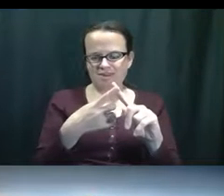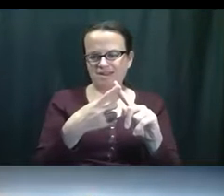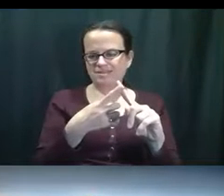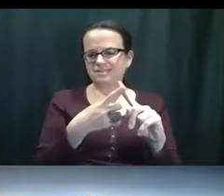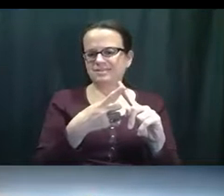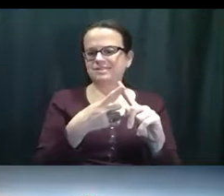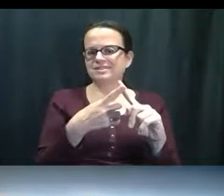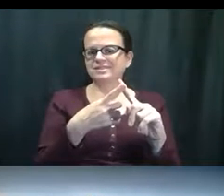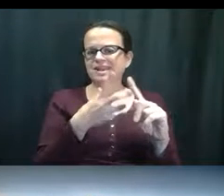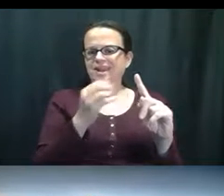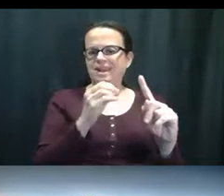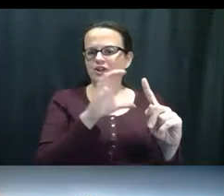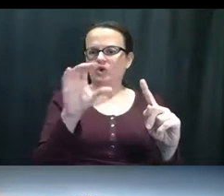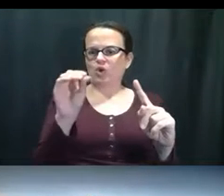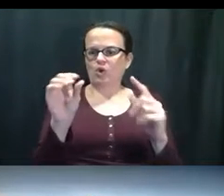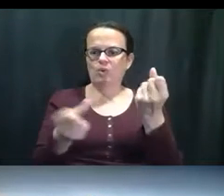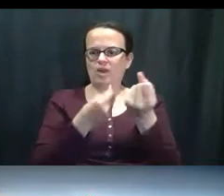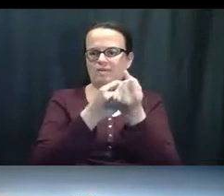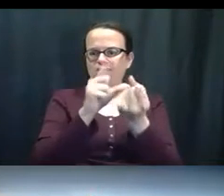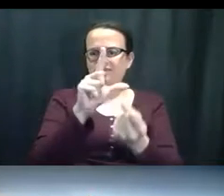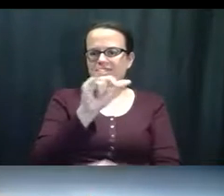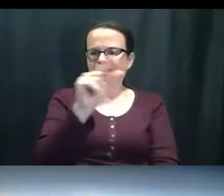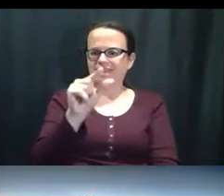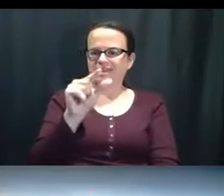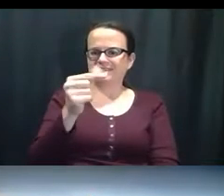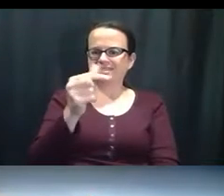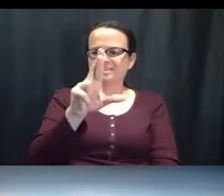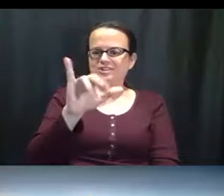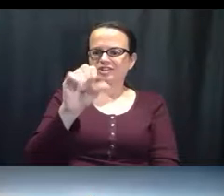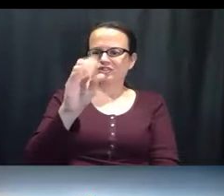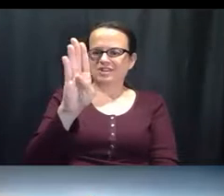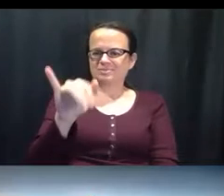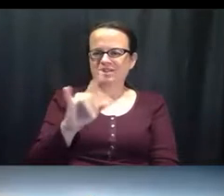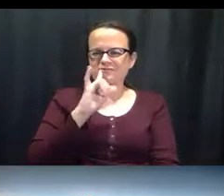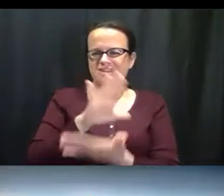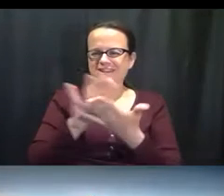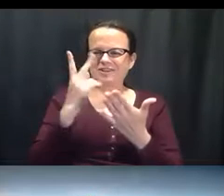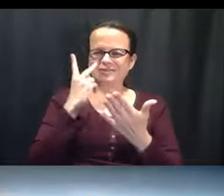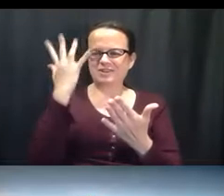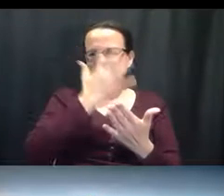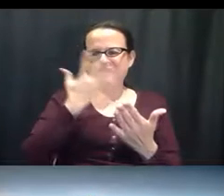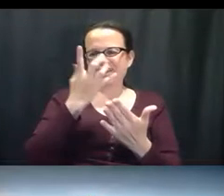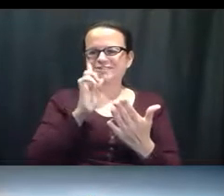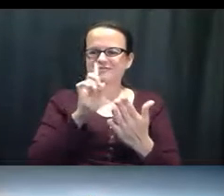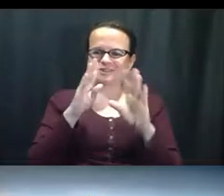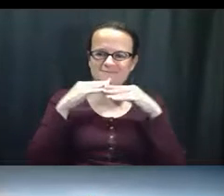y mi defensor a